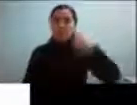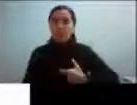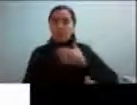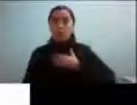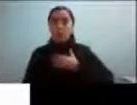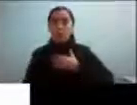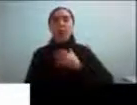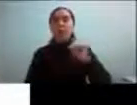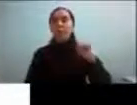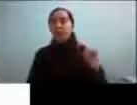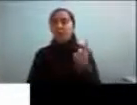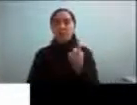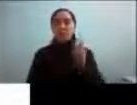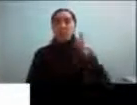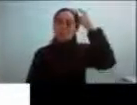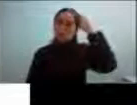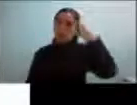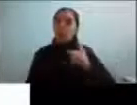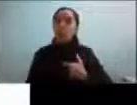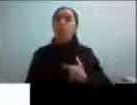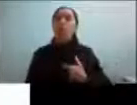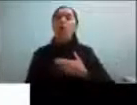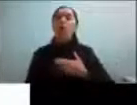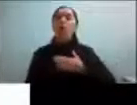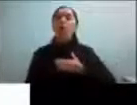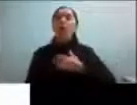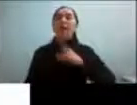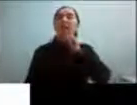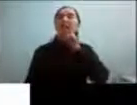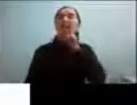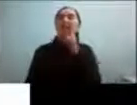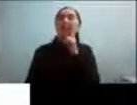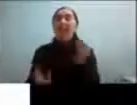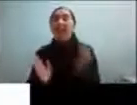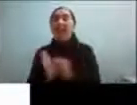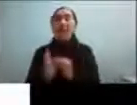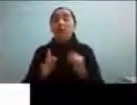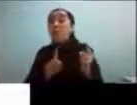persona va primero es una persona que tiene algo pero es persona antes